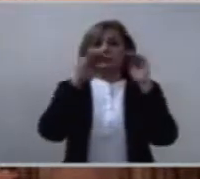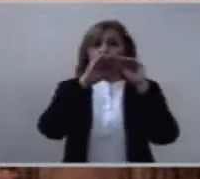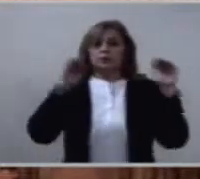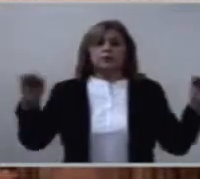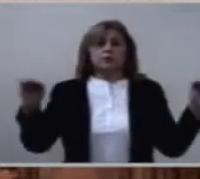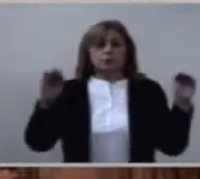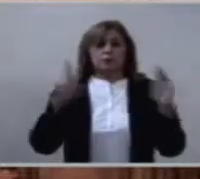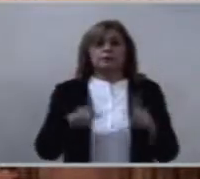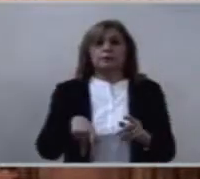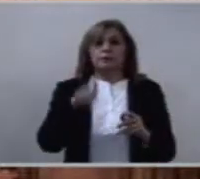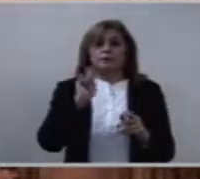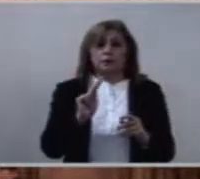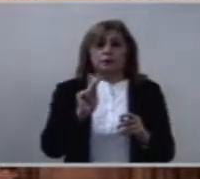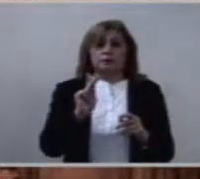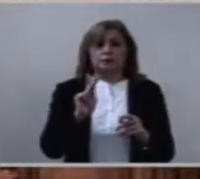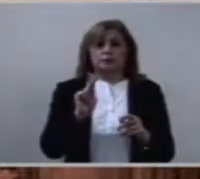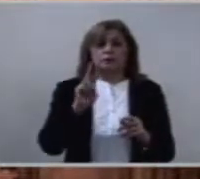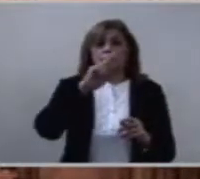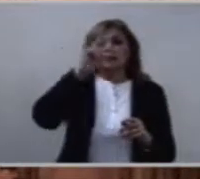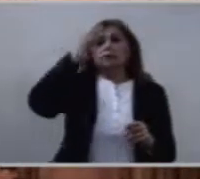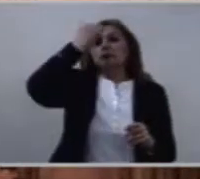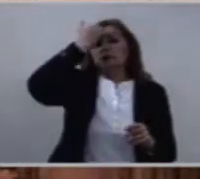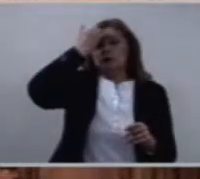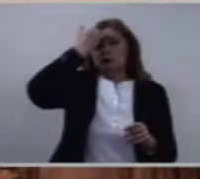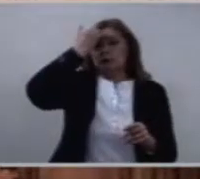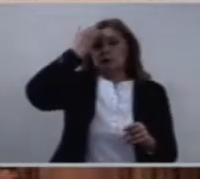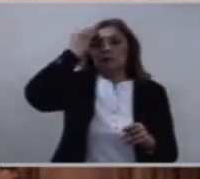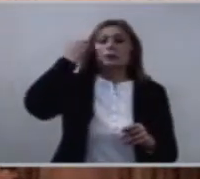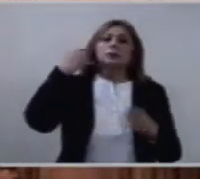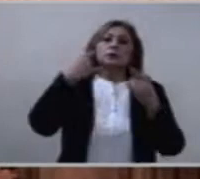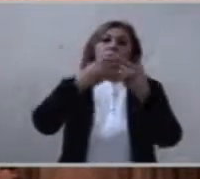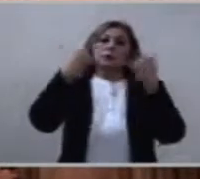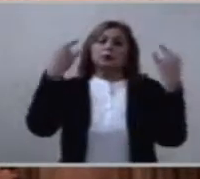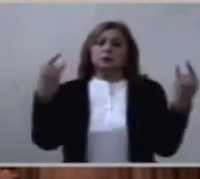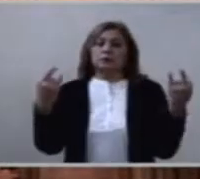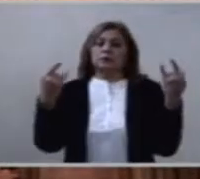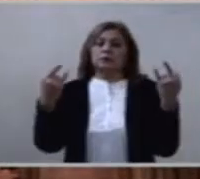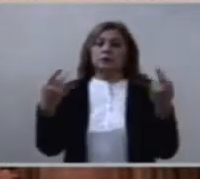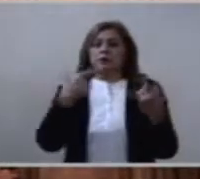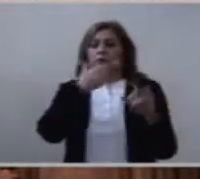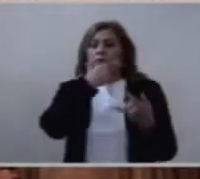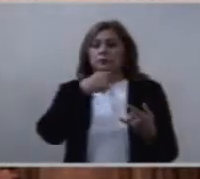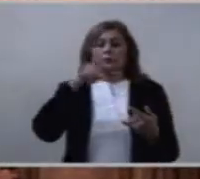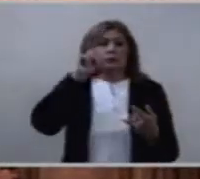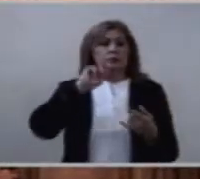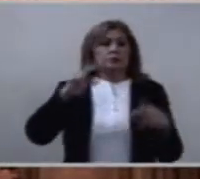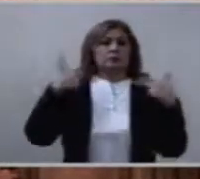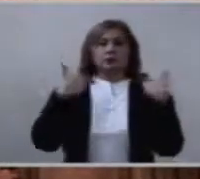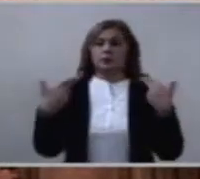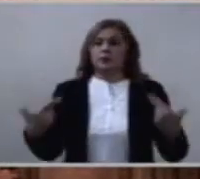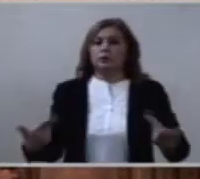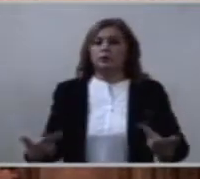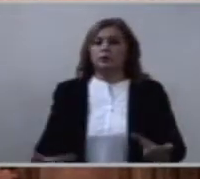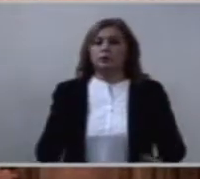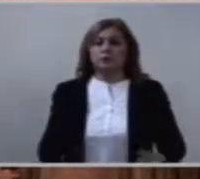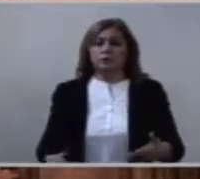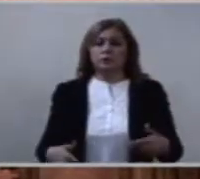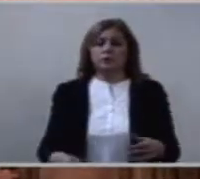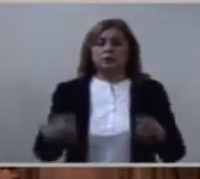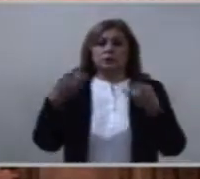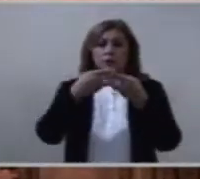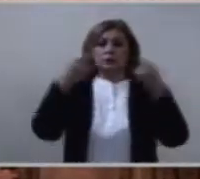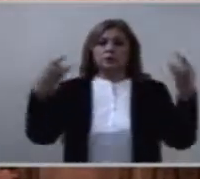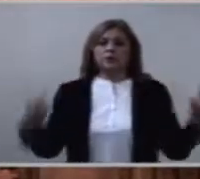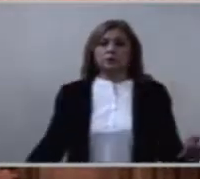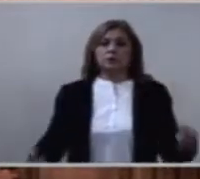reconocer que en la historia de la humanidad, en la historia de la Iglesia,